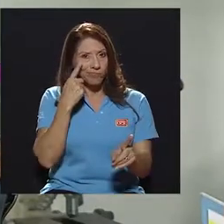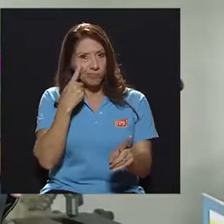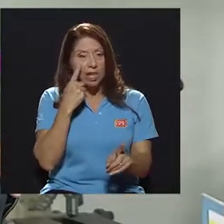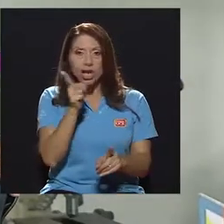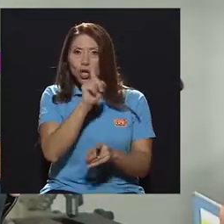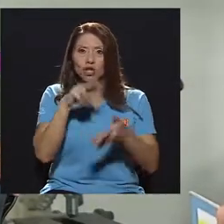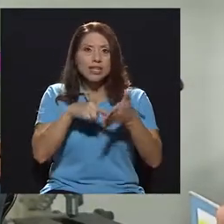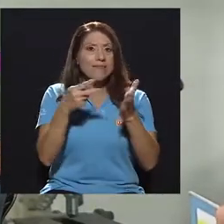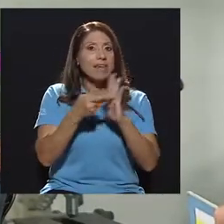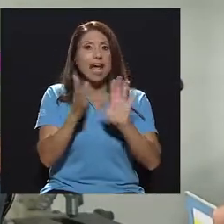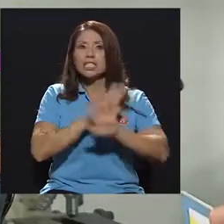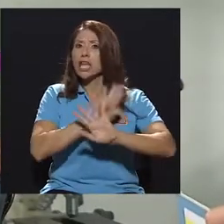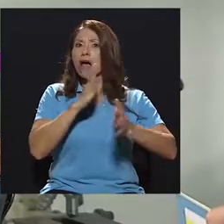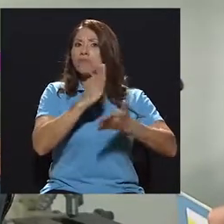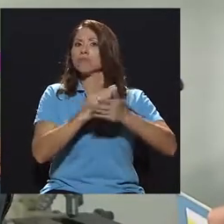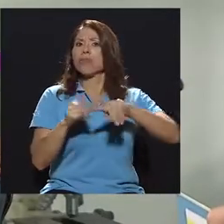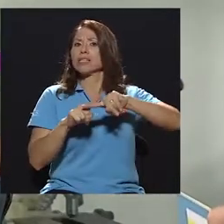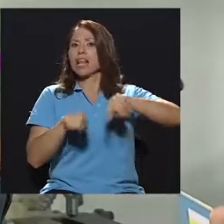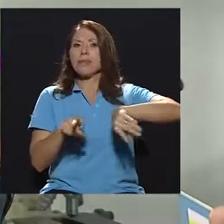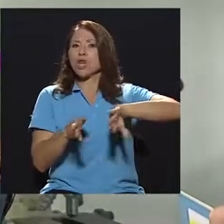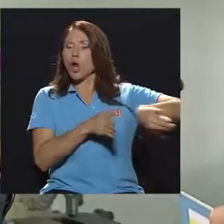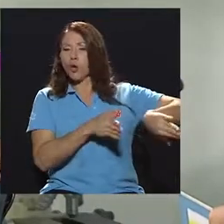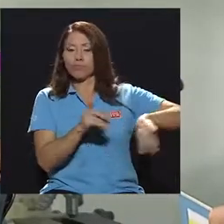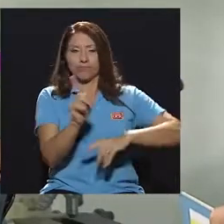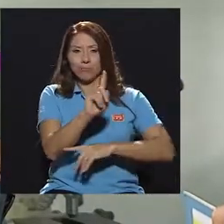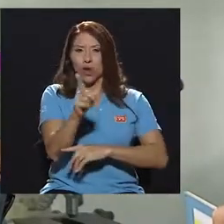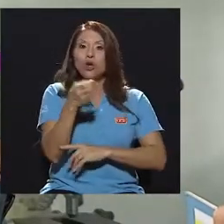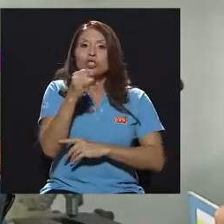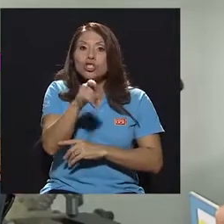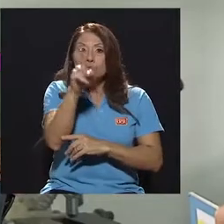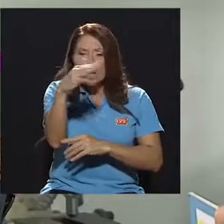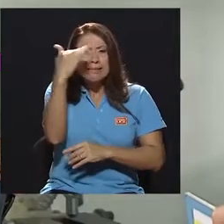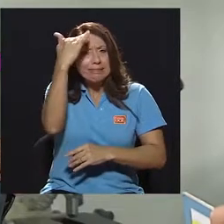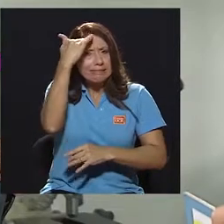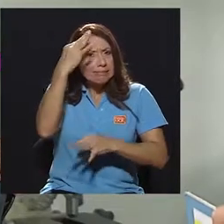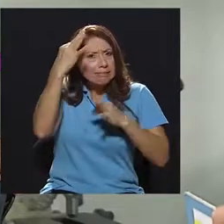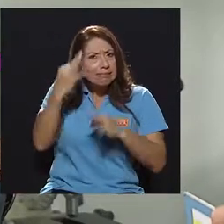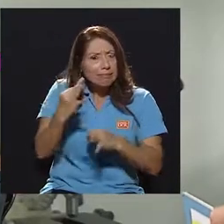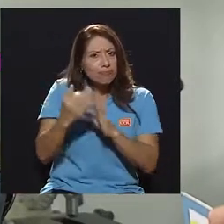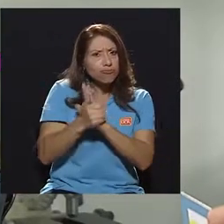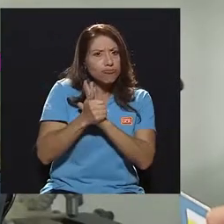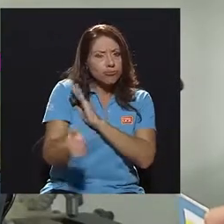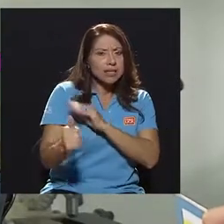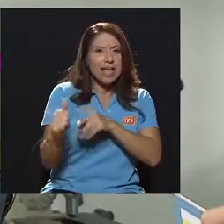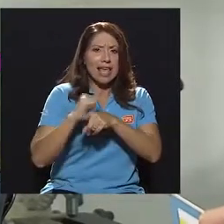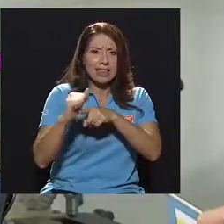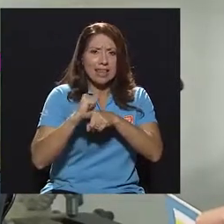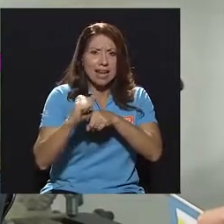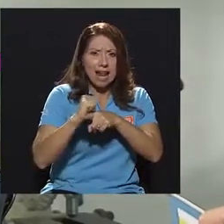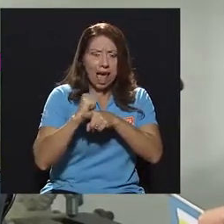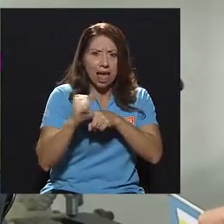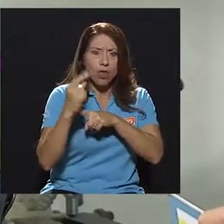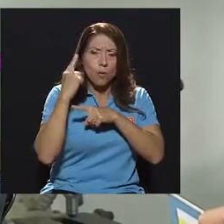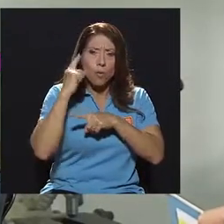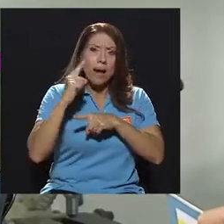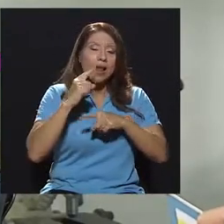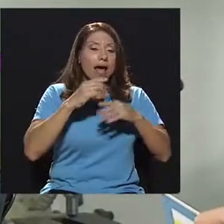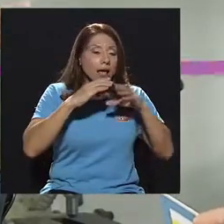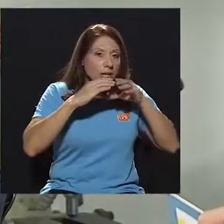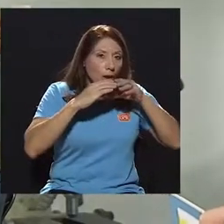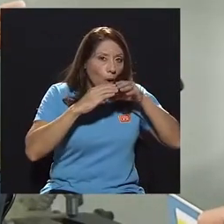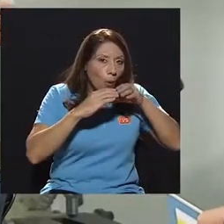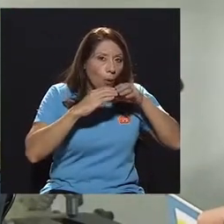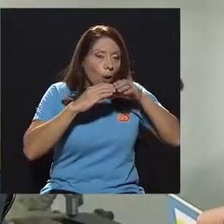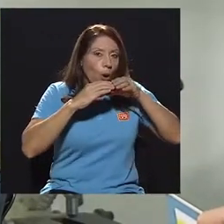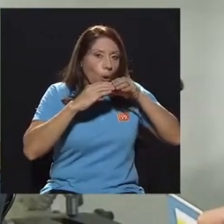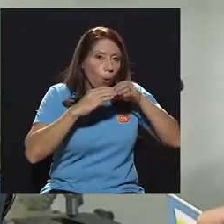de ojo claro que no es que se eliminó. Si usted ha sido entrenado para dar ventilaciones, tiene barreras de protección que las